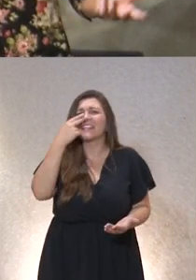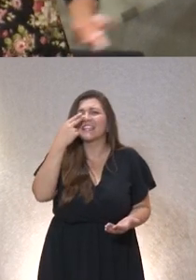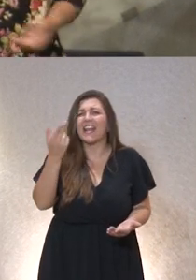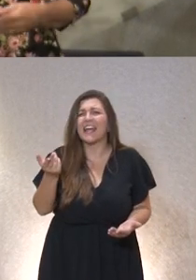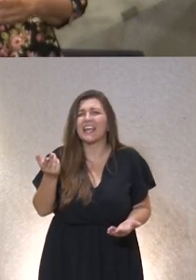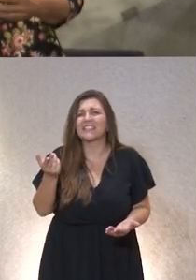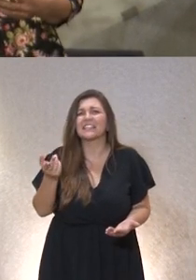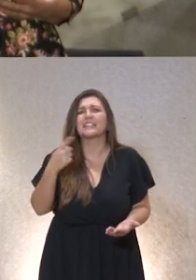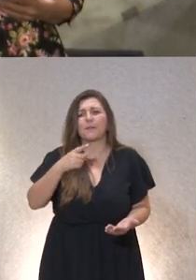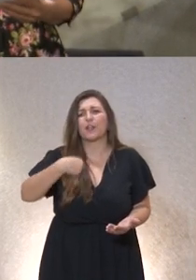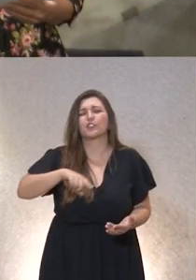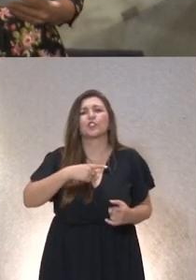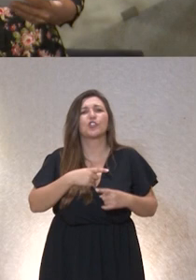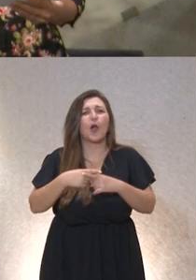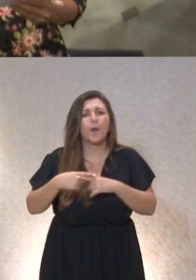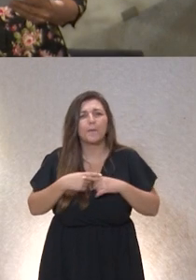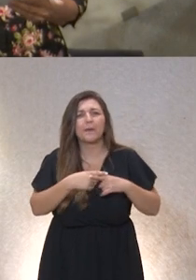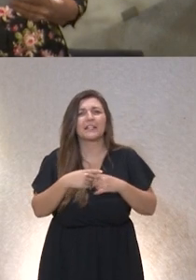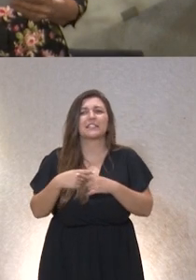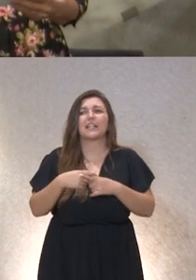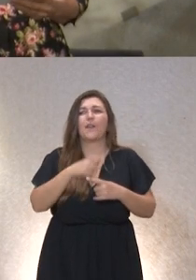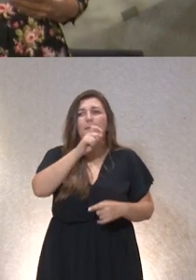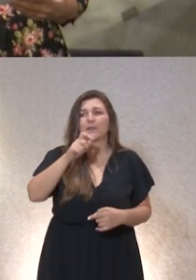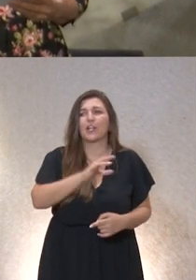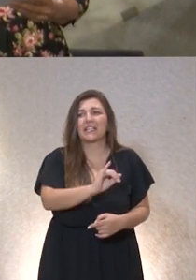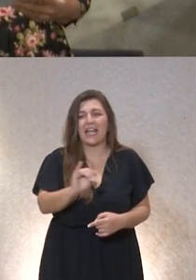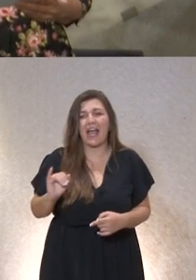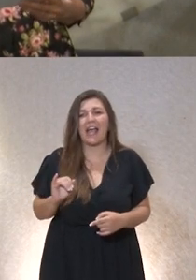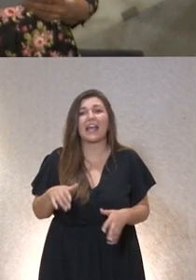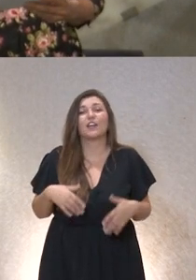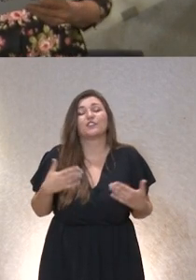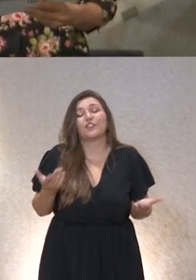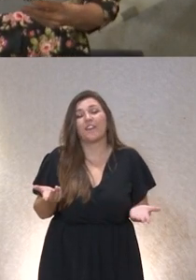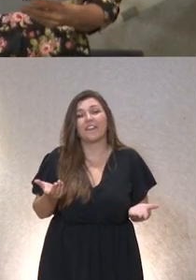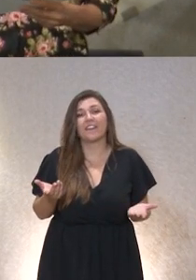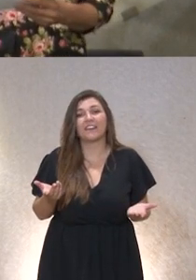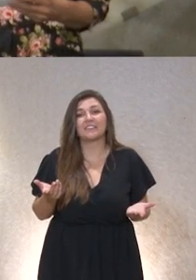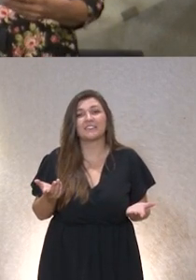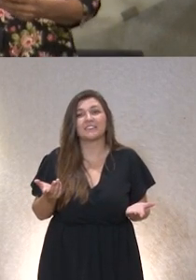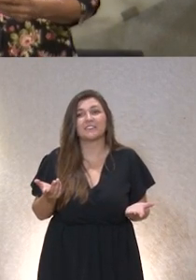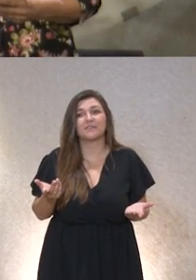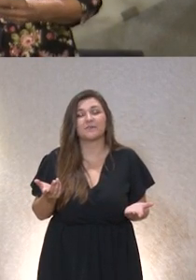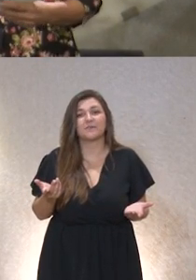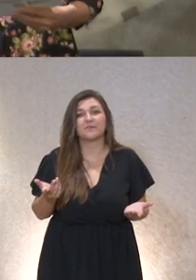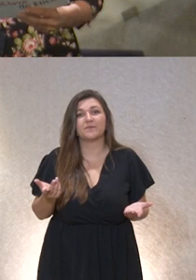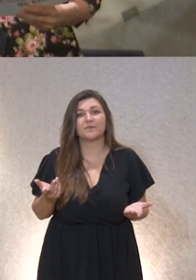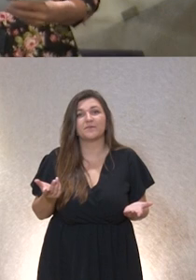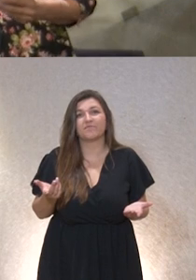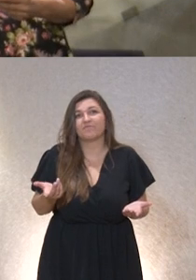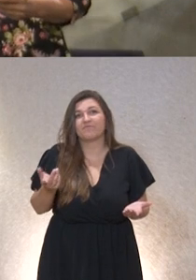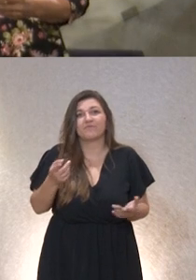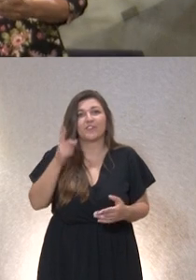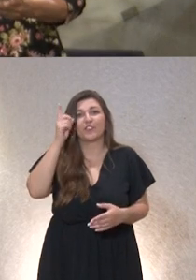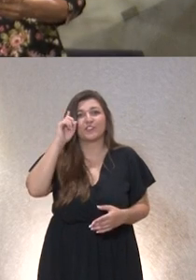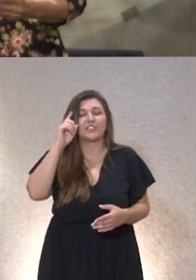lo hemos compartido muchas de las personas que estamos aquí así pues bueno va a ser no sé una